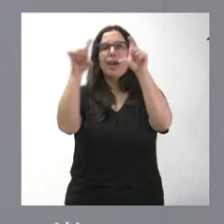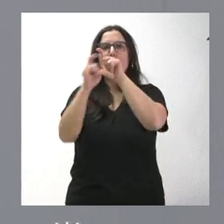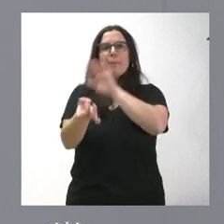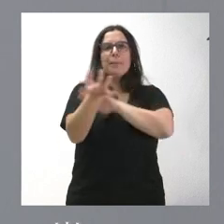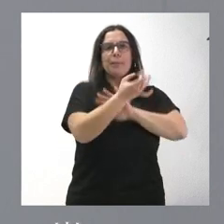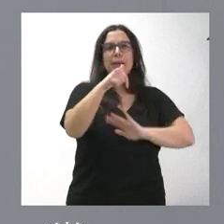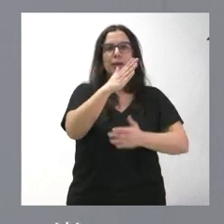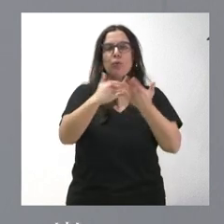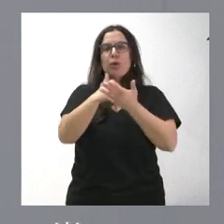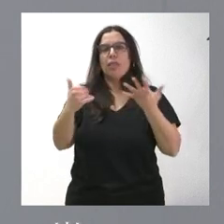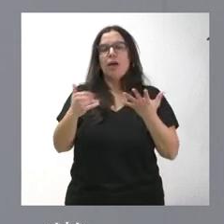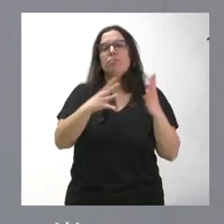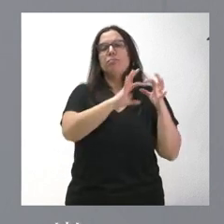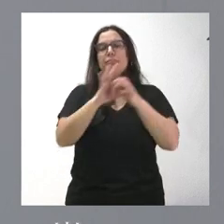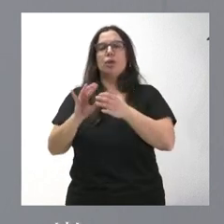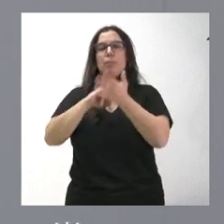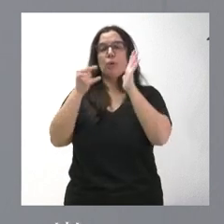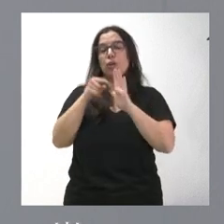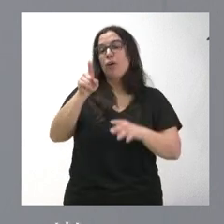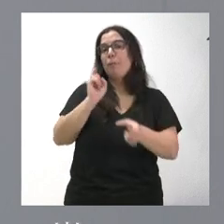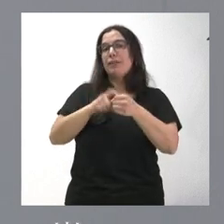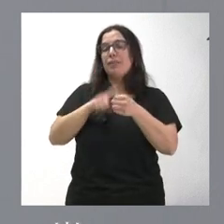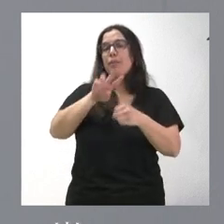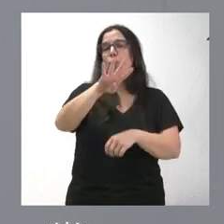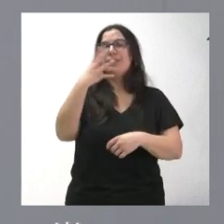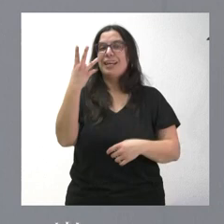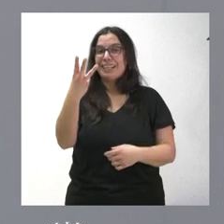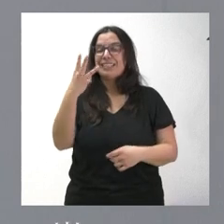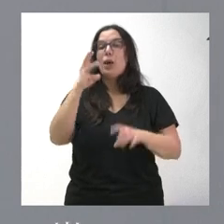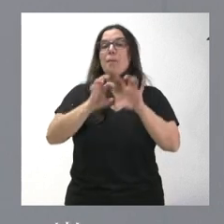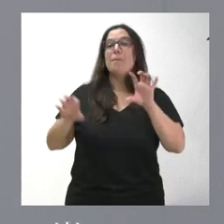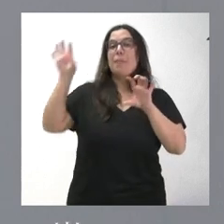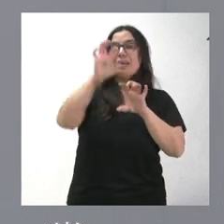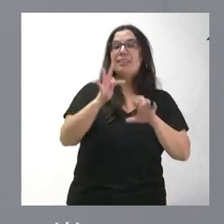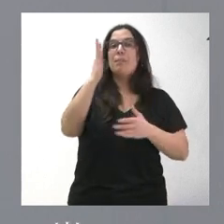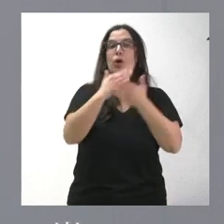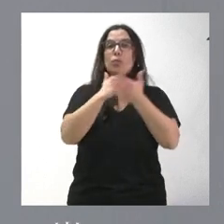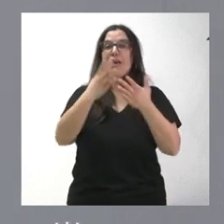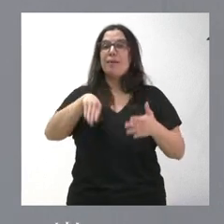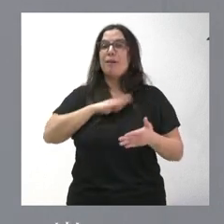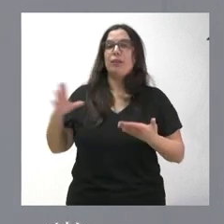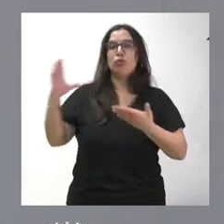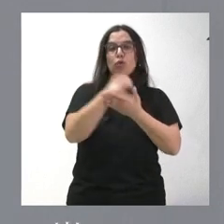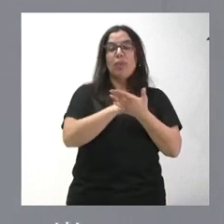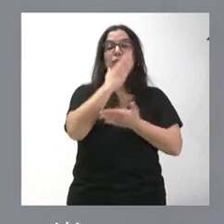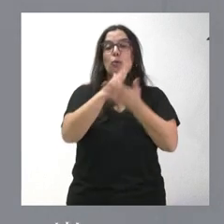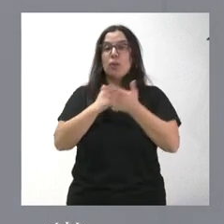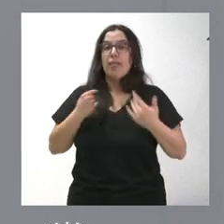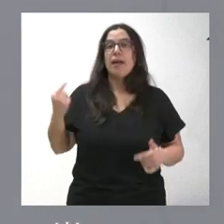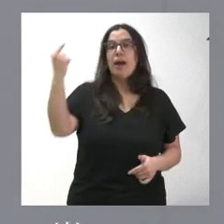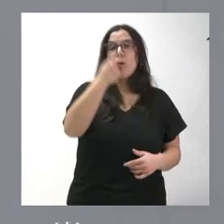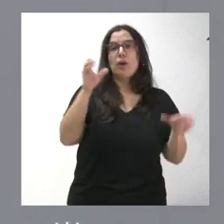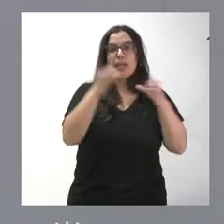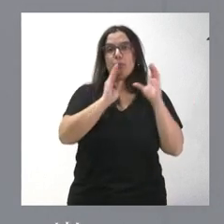proyecto GEN, en este proyecto participan 43 países y todas las comunidades autónomas de España, cada una de ellas tiene su equipo